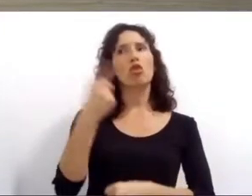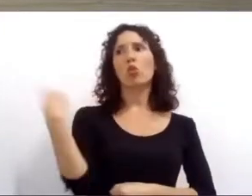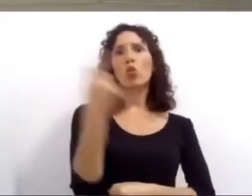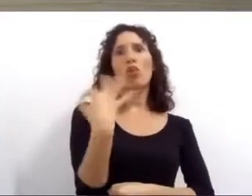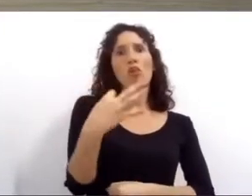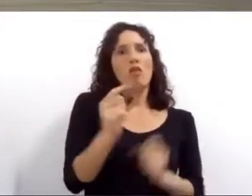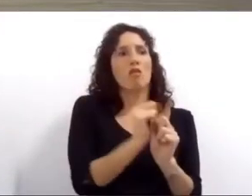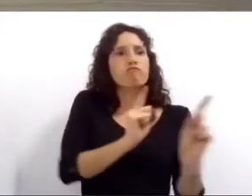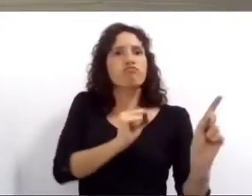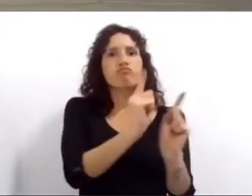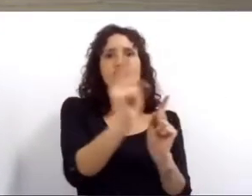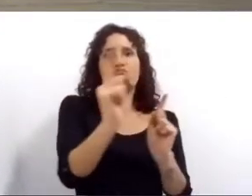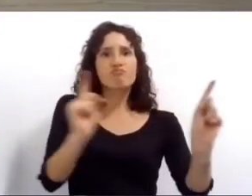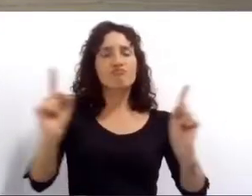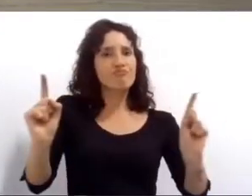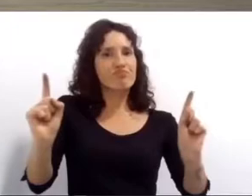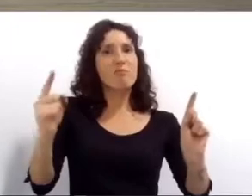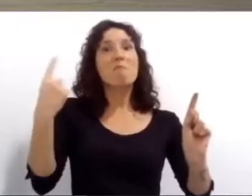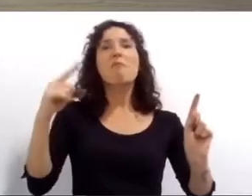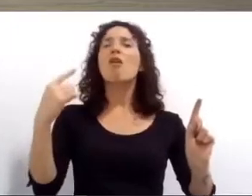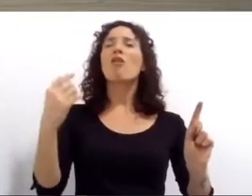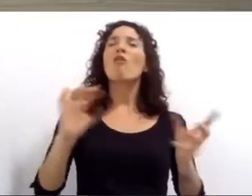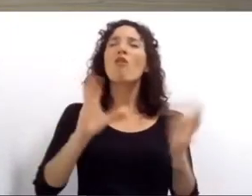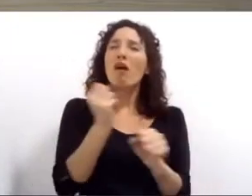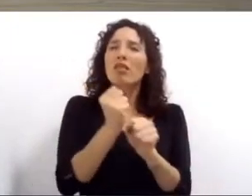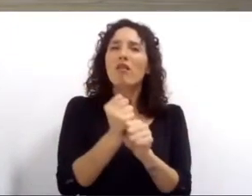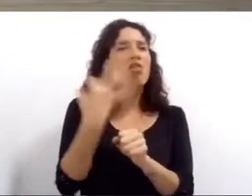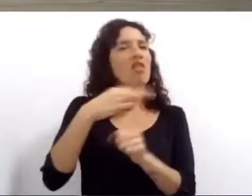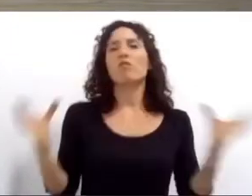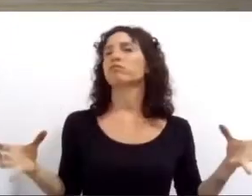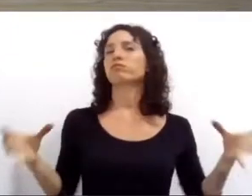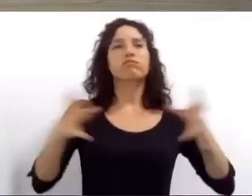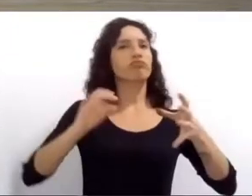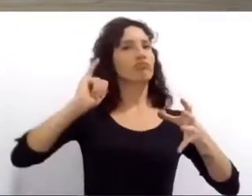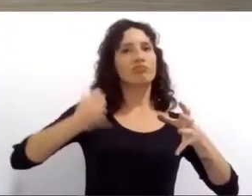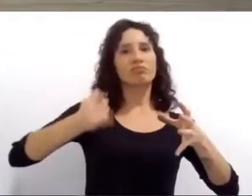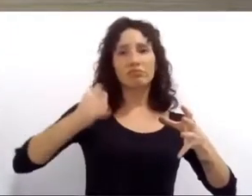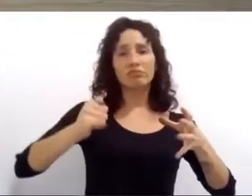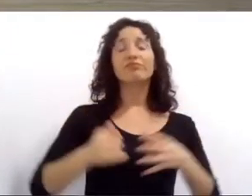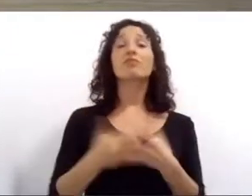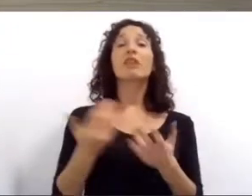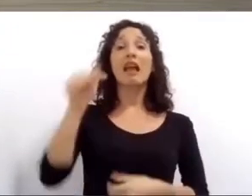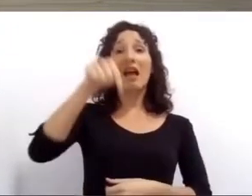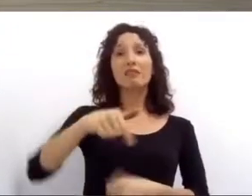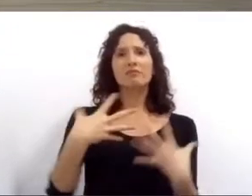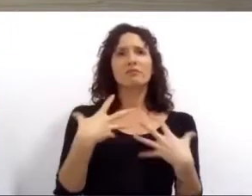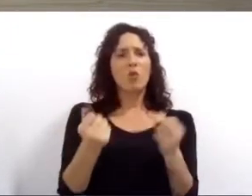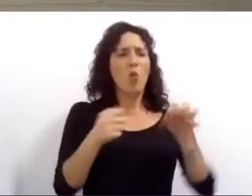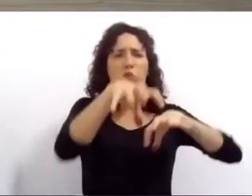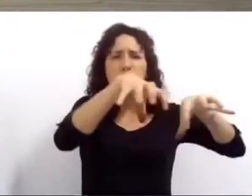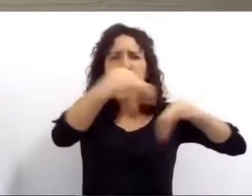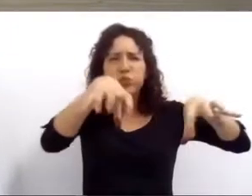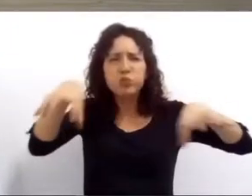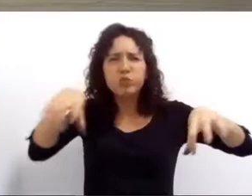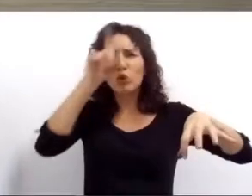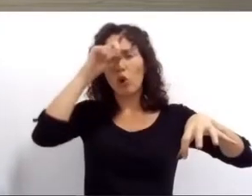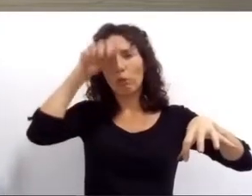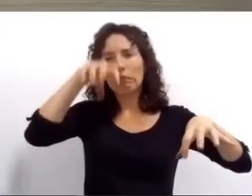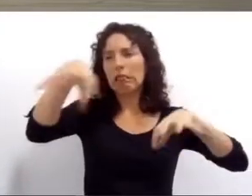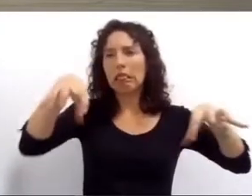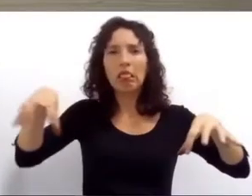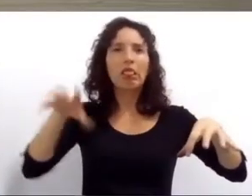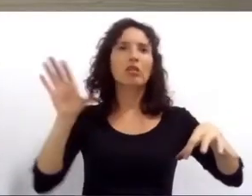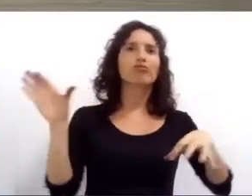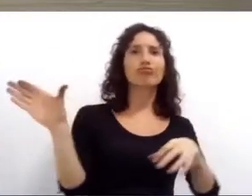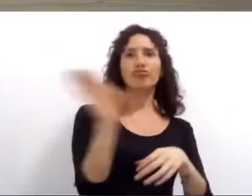nos pedía estar más cerca. Nuestros equipos territoriales en los 52 centros de salud de la ciudad y en cada hospital trabajaron